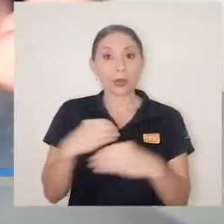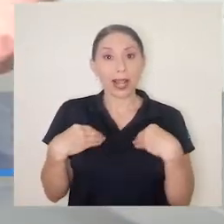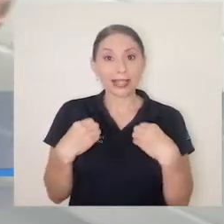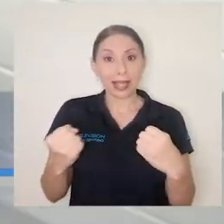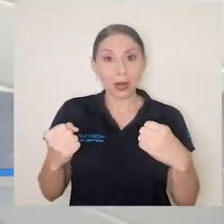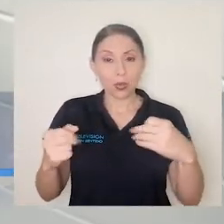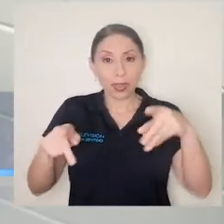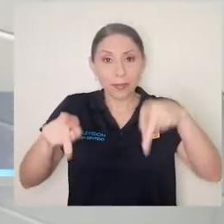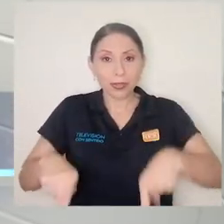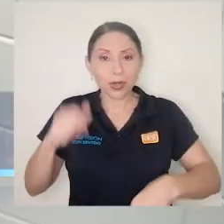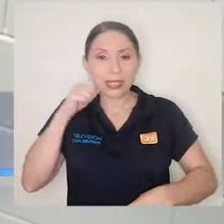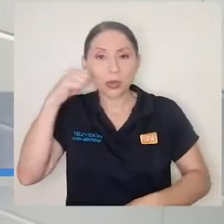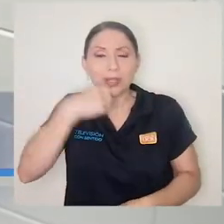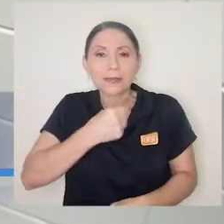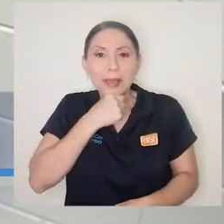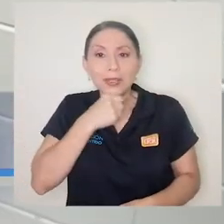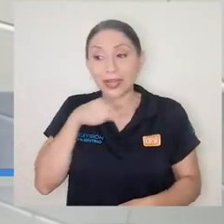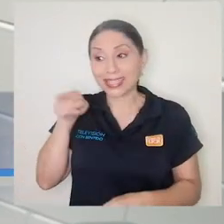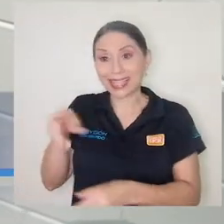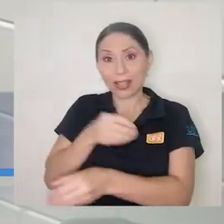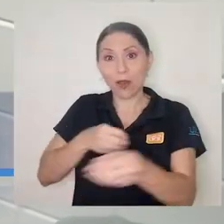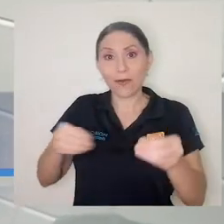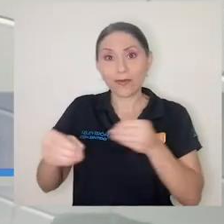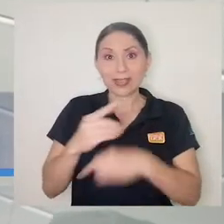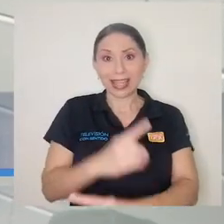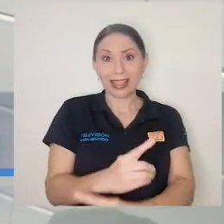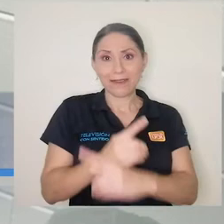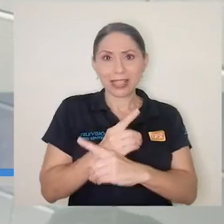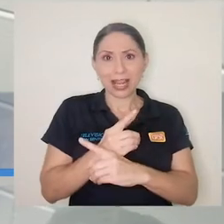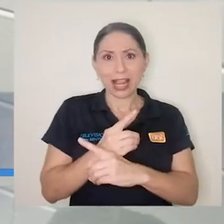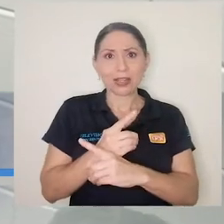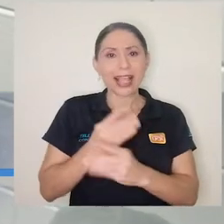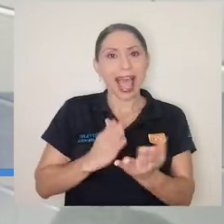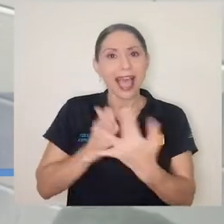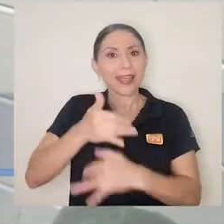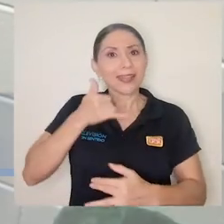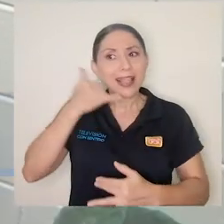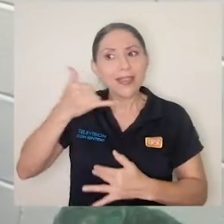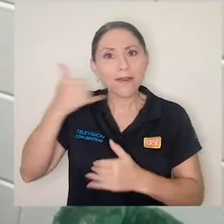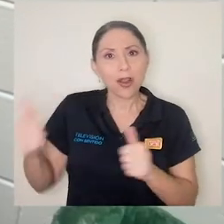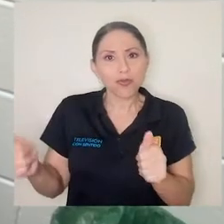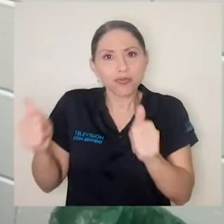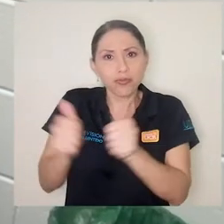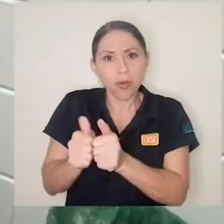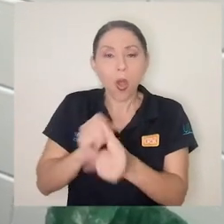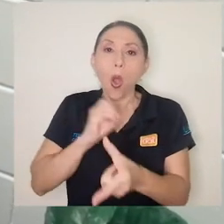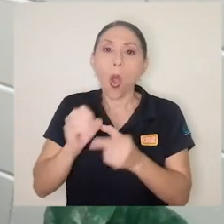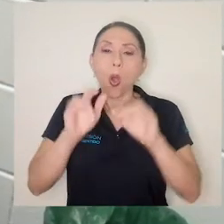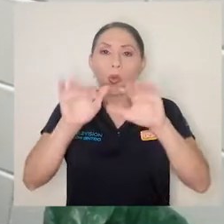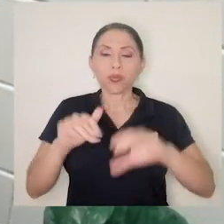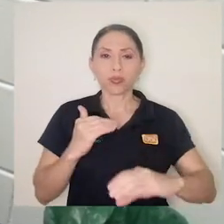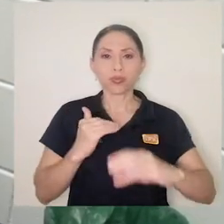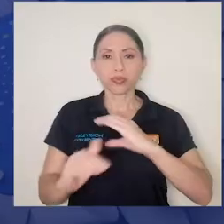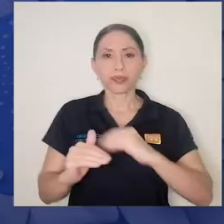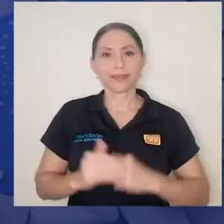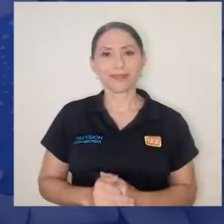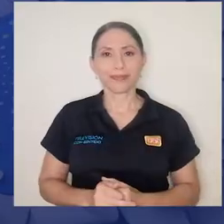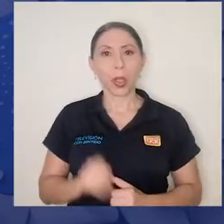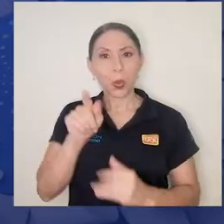personas adultas mayores, la Defensoría está acompañándoles vía telefónica o por correo electrónico.